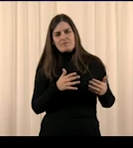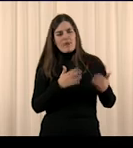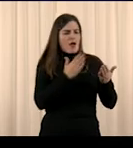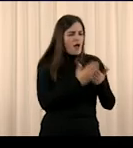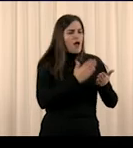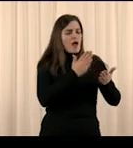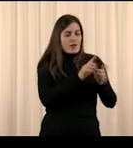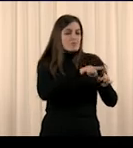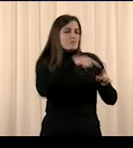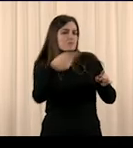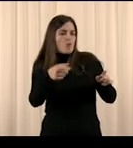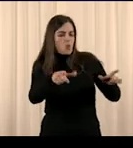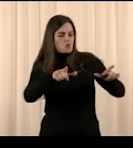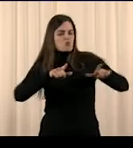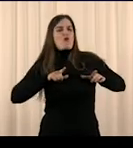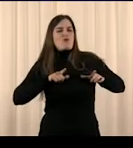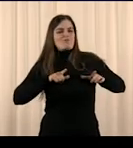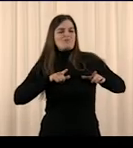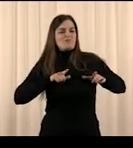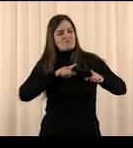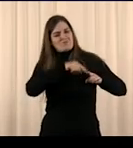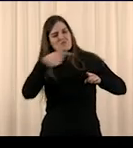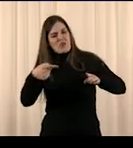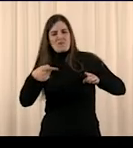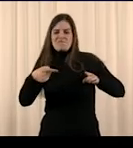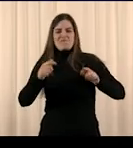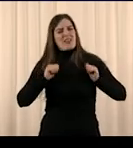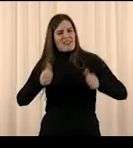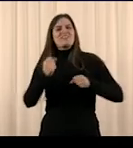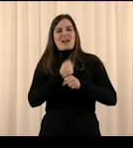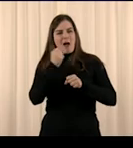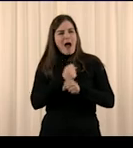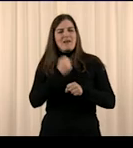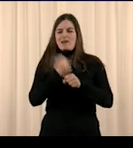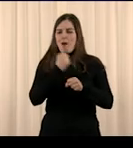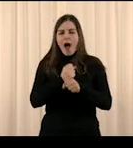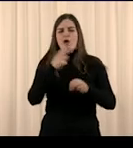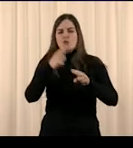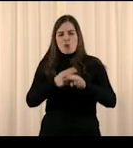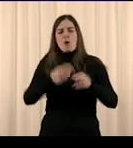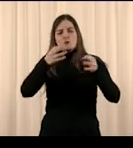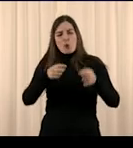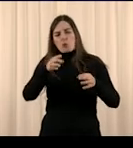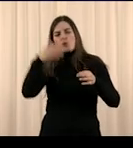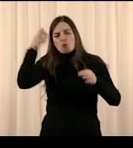Quizá, después de graduarte, lograste un trabajo, trabajar duramente te llevará lejos.